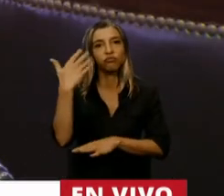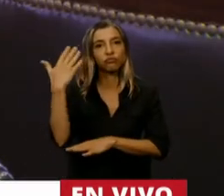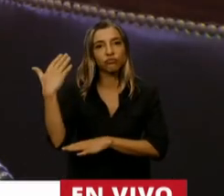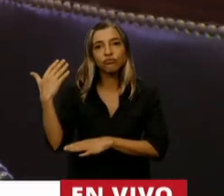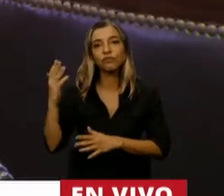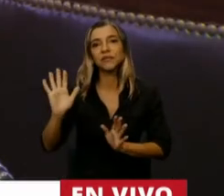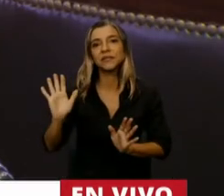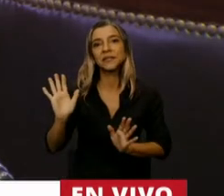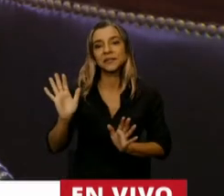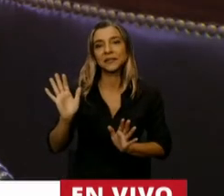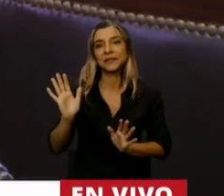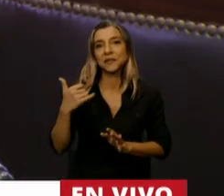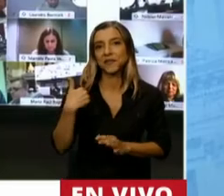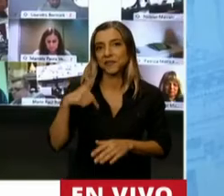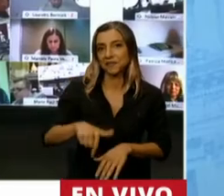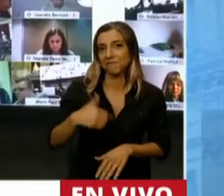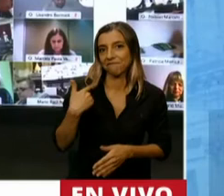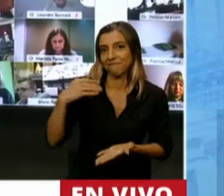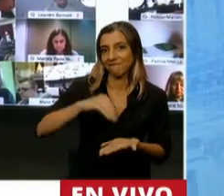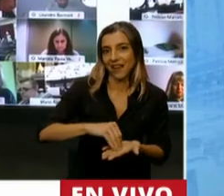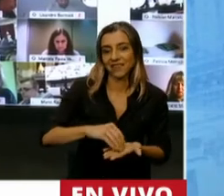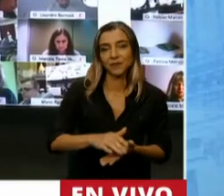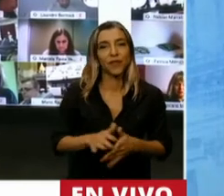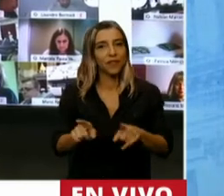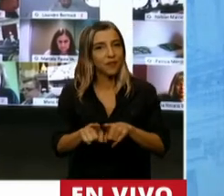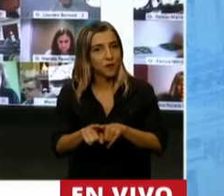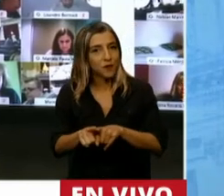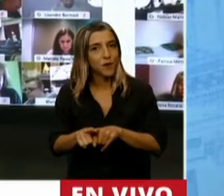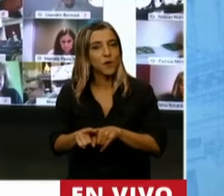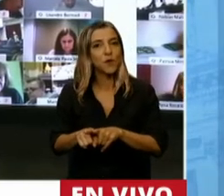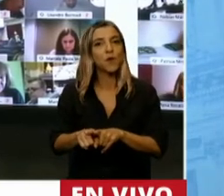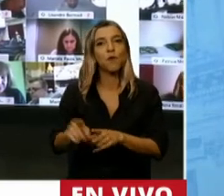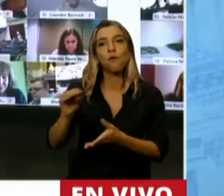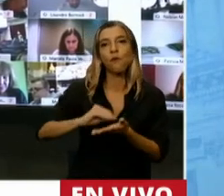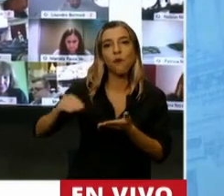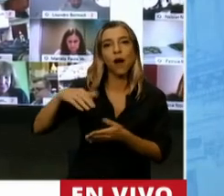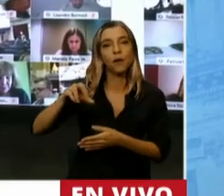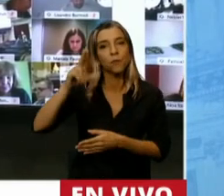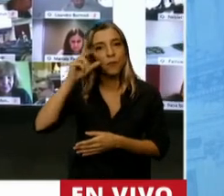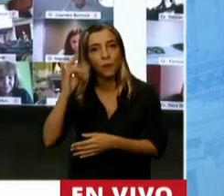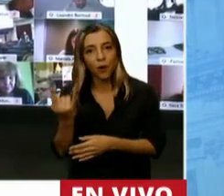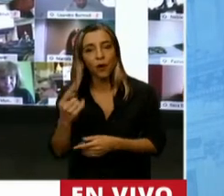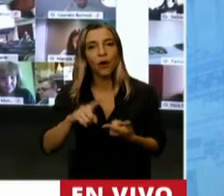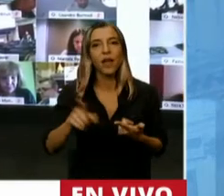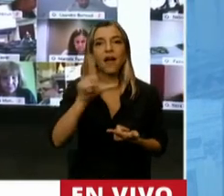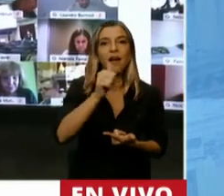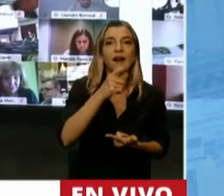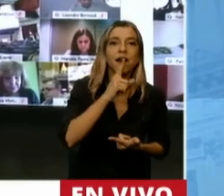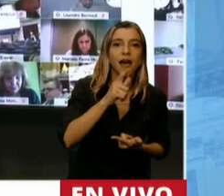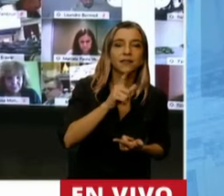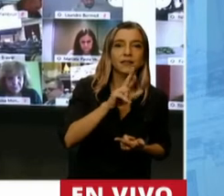Porque tanto en el caso de Leopoldo Moró como Mario Negri, como Facundo Suárez Lastras,